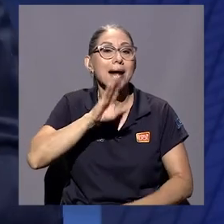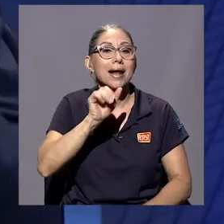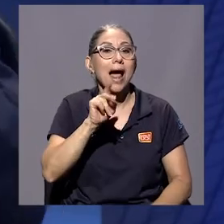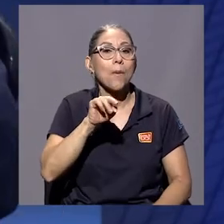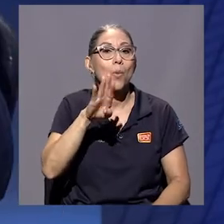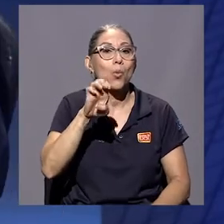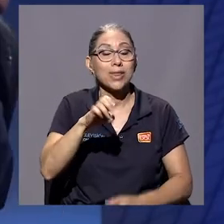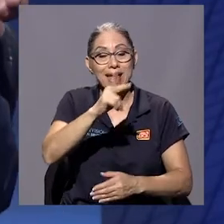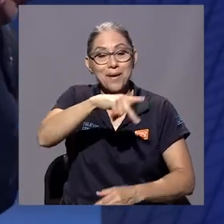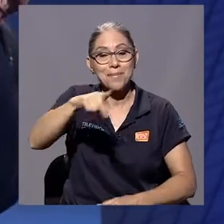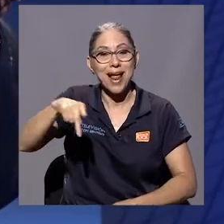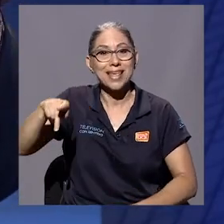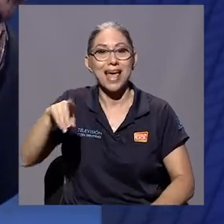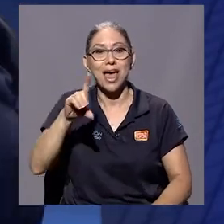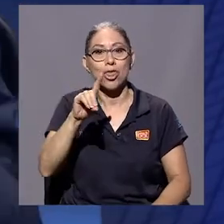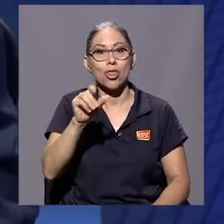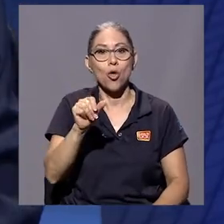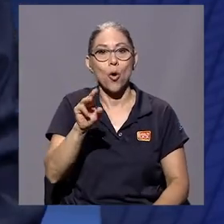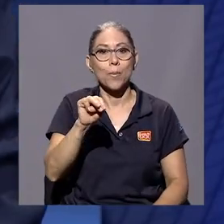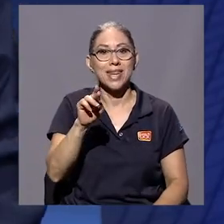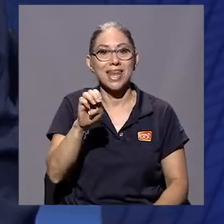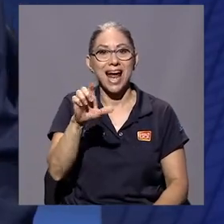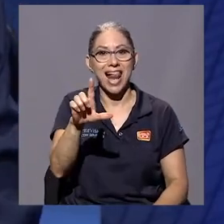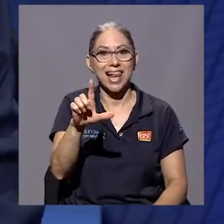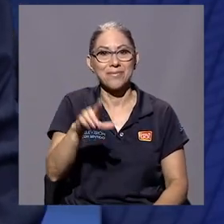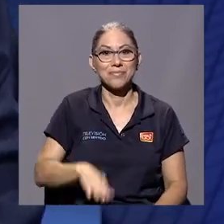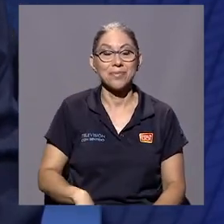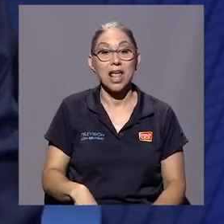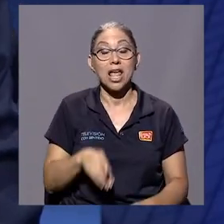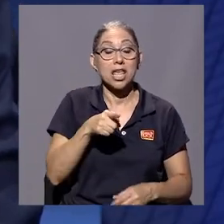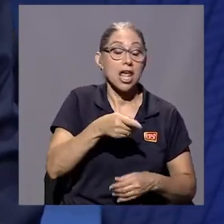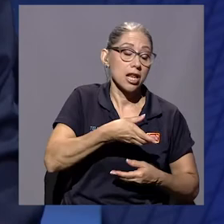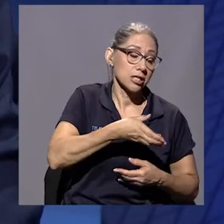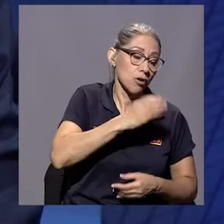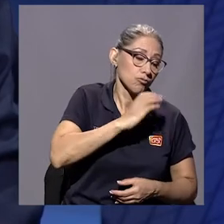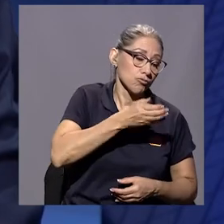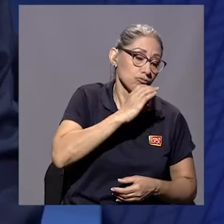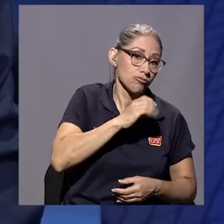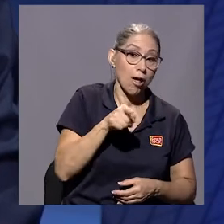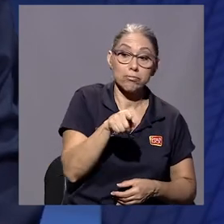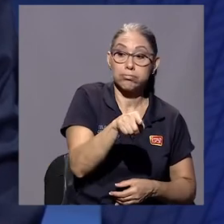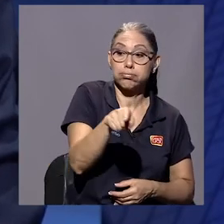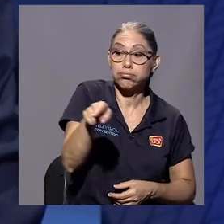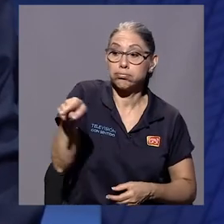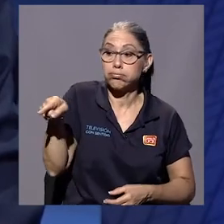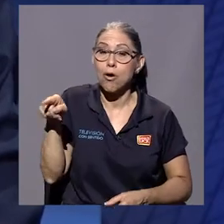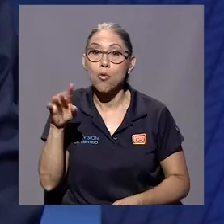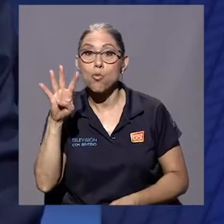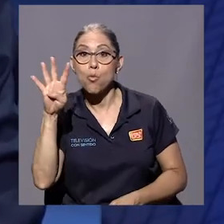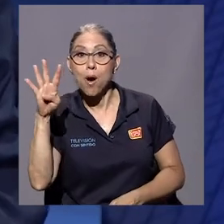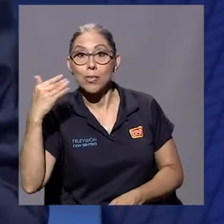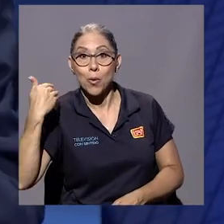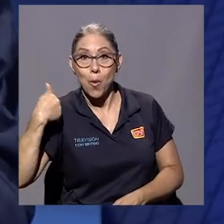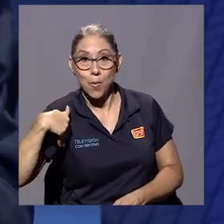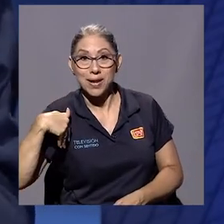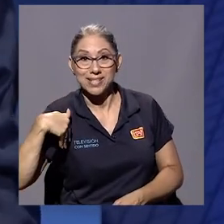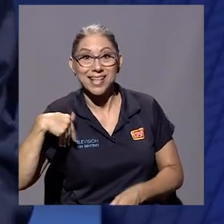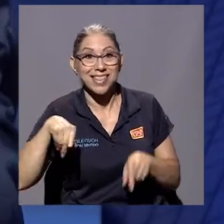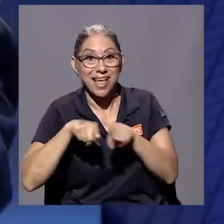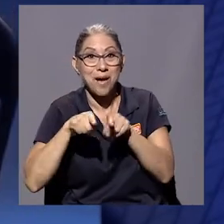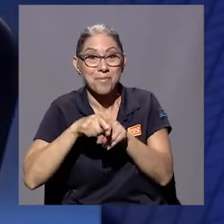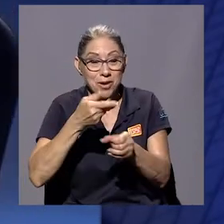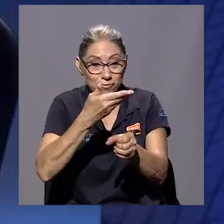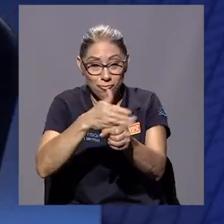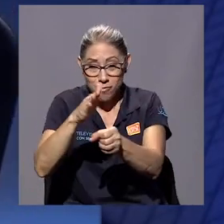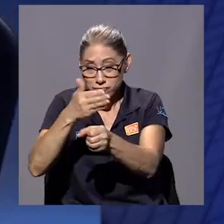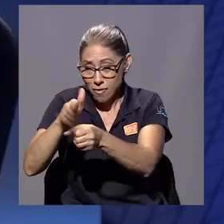Y a la par de él hay otra mesa donde están cuatro hombres ahí tomando también cervezas, bastantes, porque